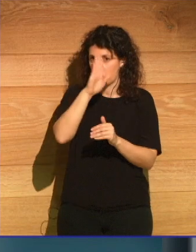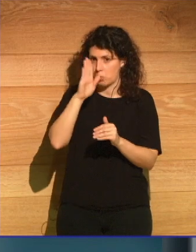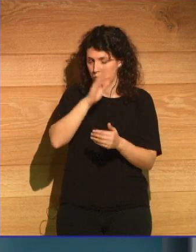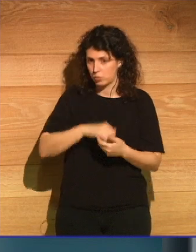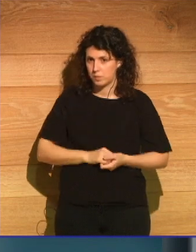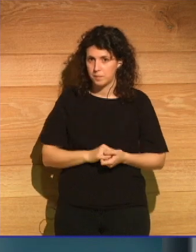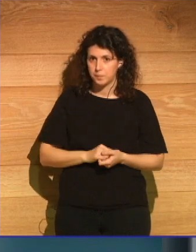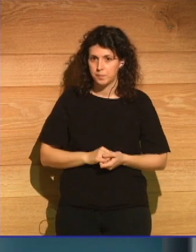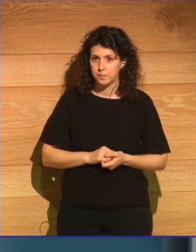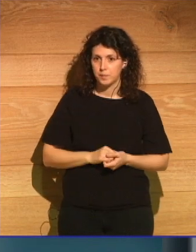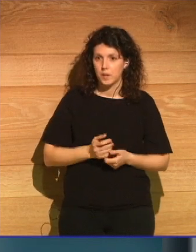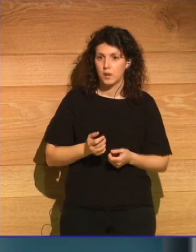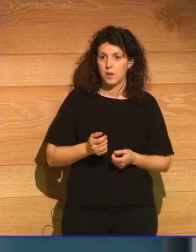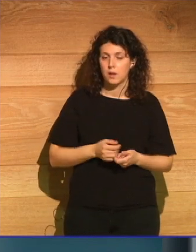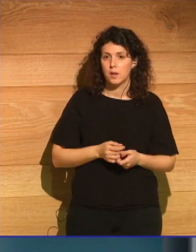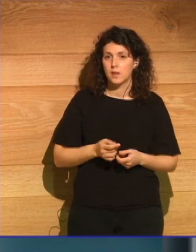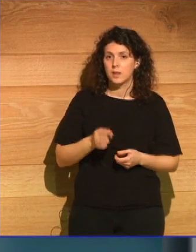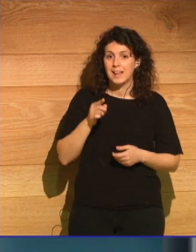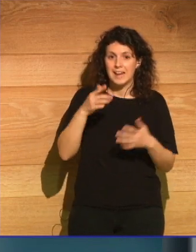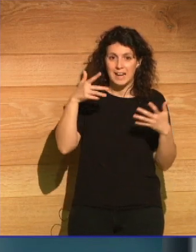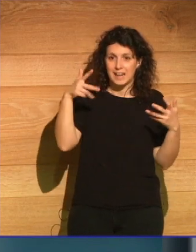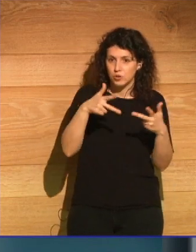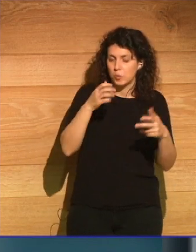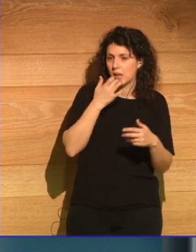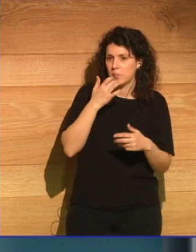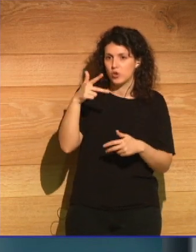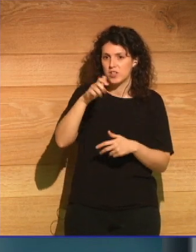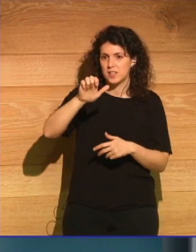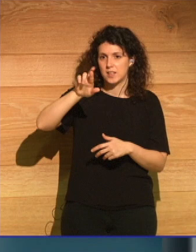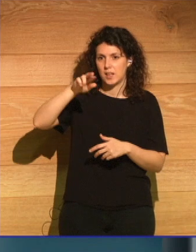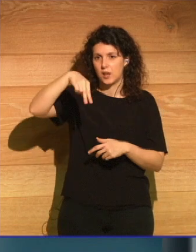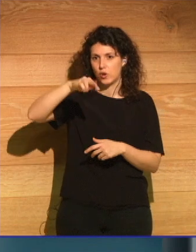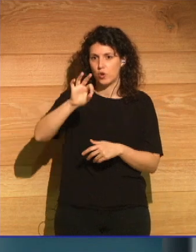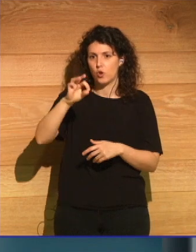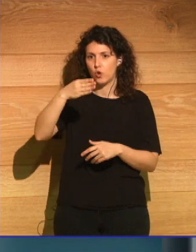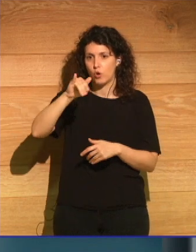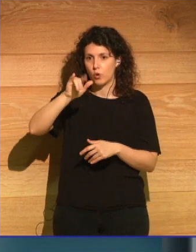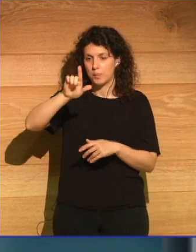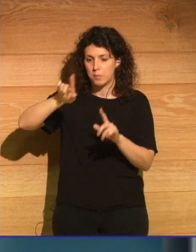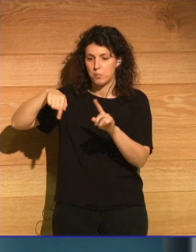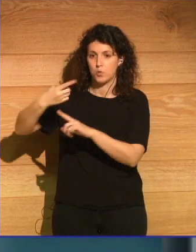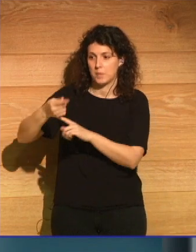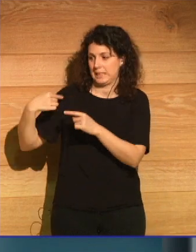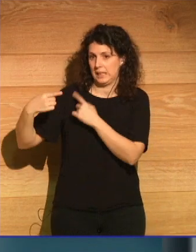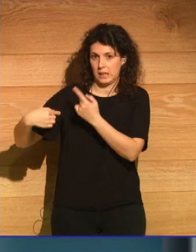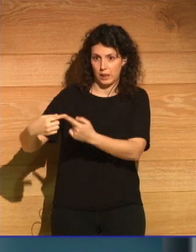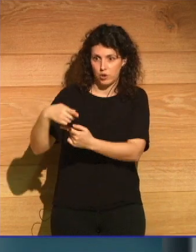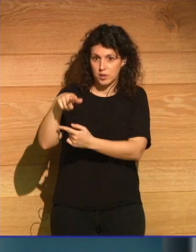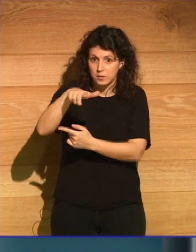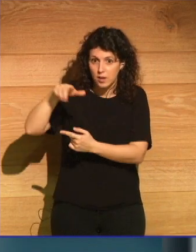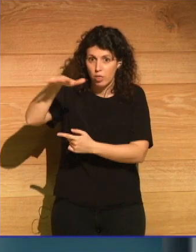el riesgo que suponen sitios como Chernóbil para las generaciones venideras es